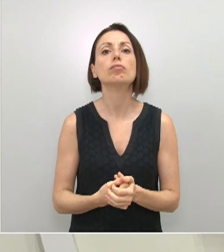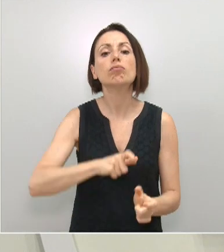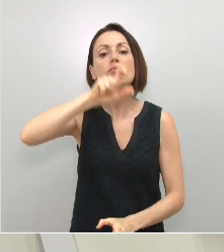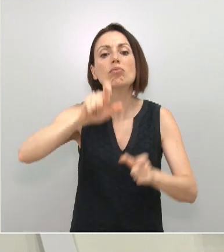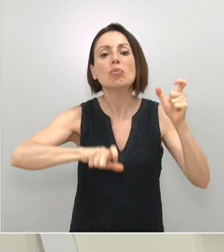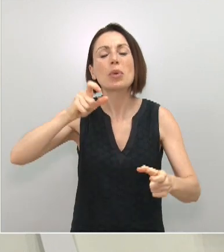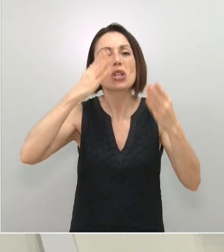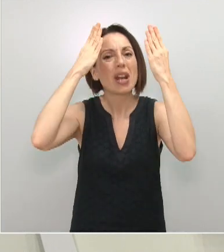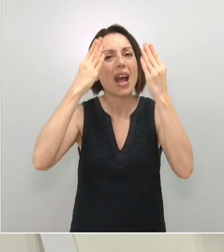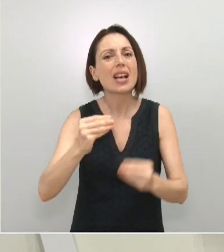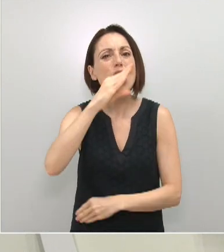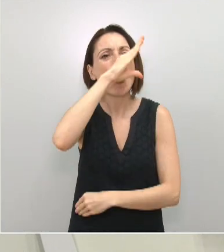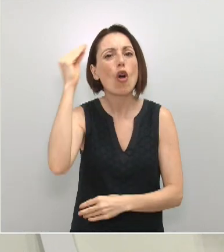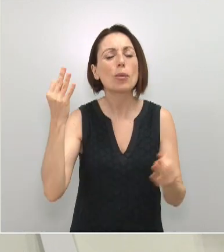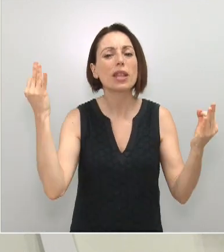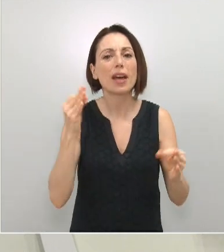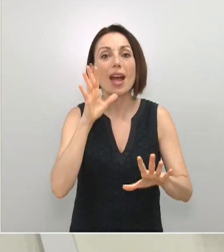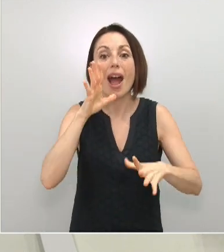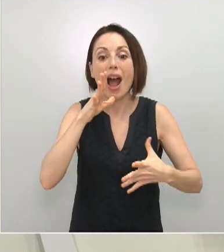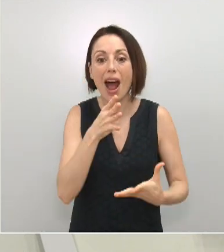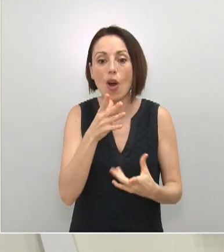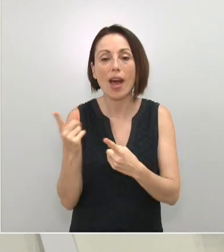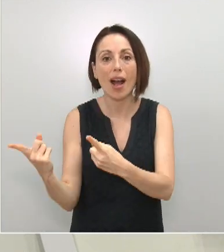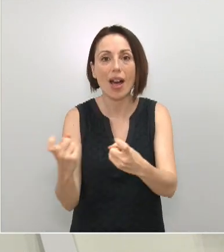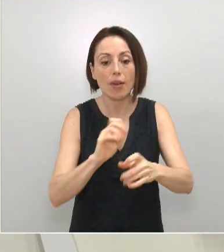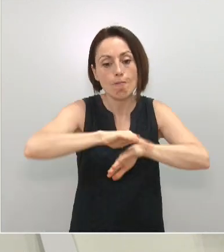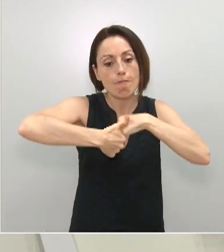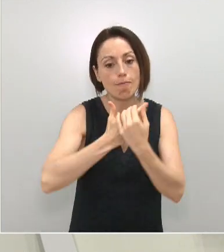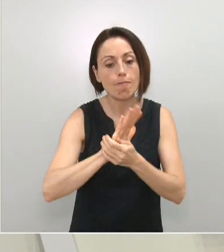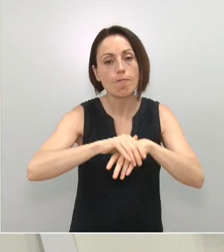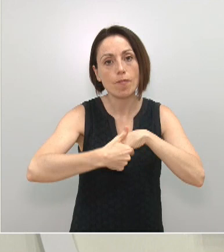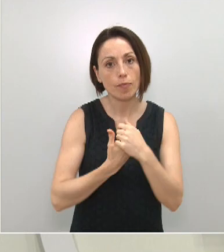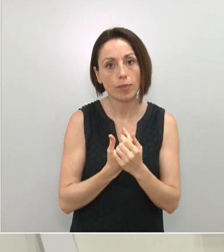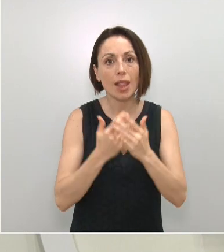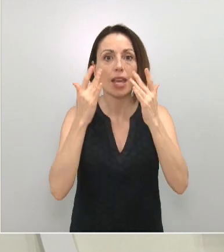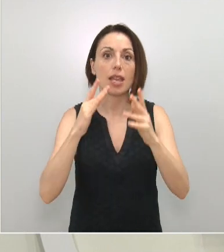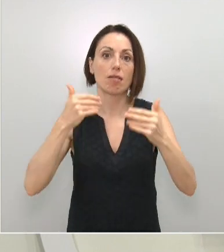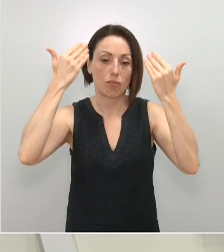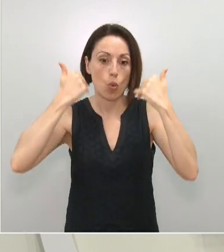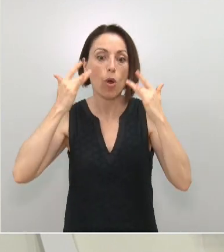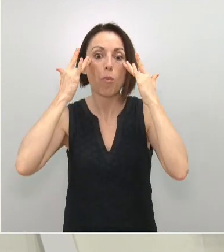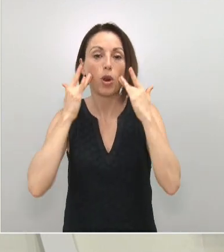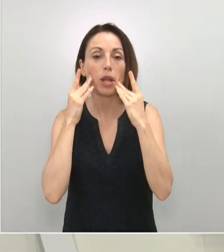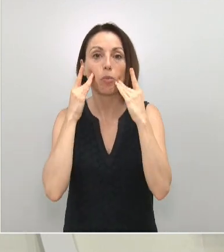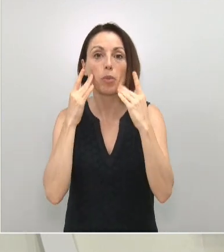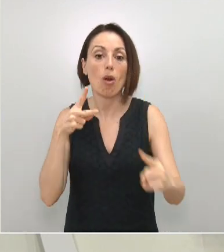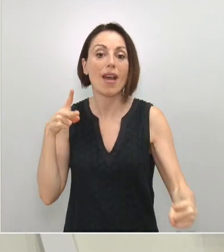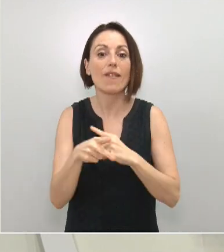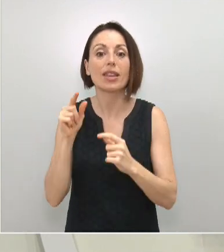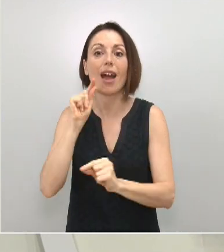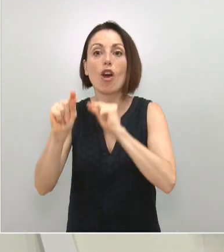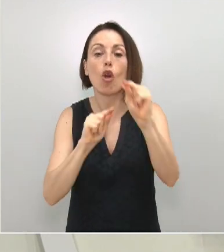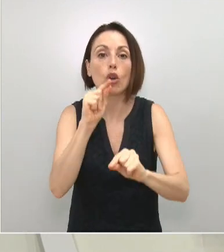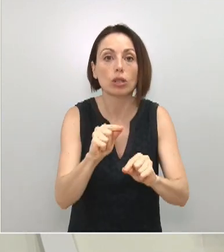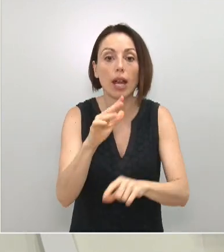Muchos han olvidado que sigue siendo necesario lavarse las manos y la higiene para evitar la transmisión. O que el uso de las